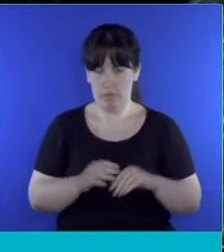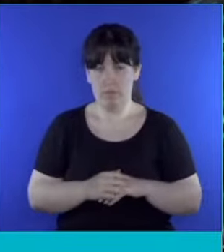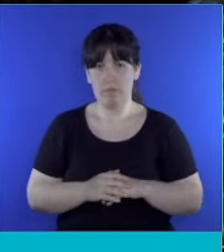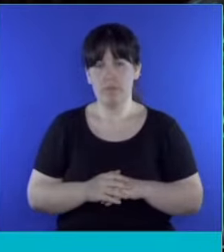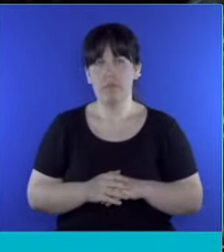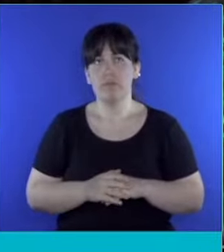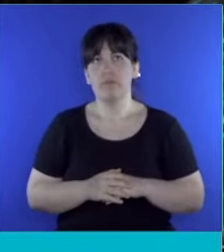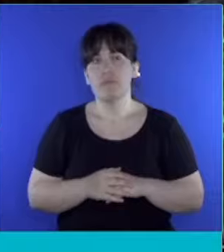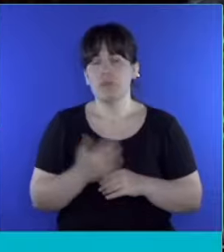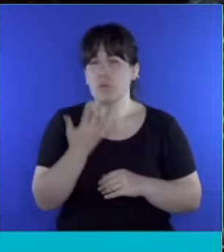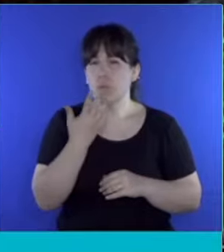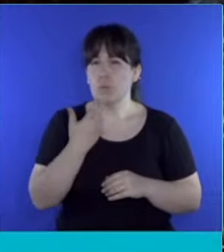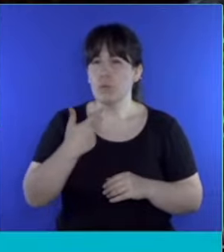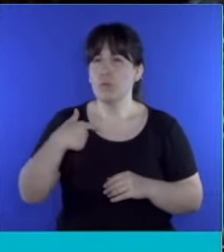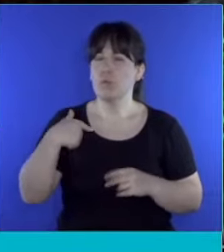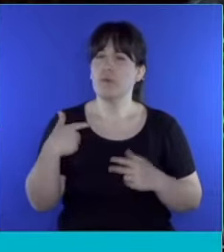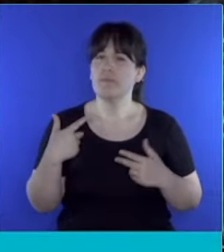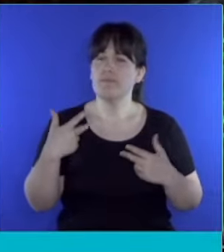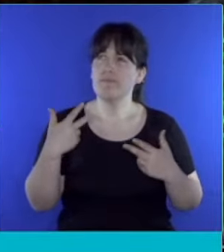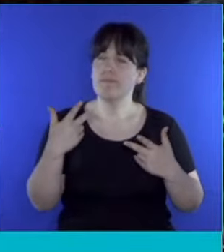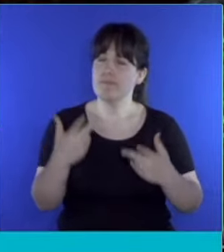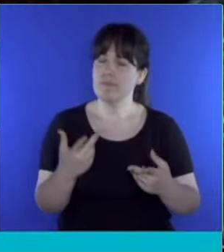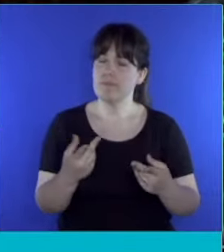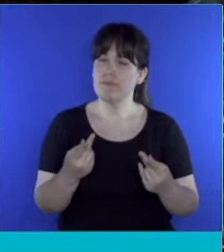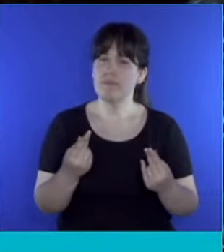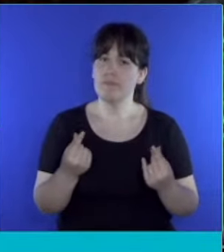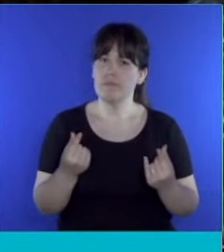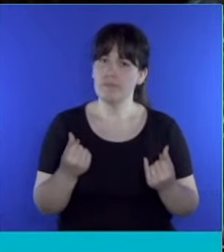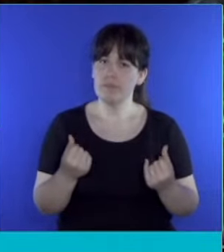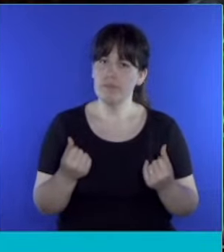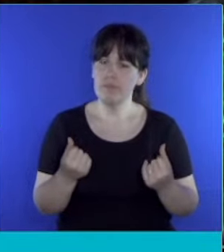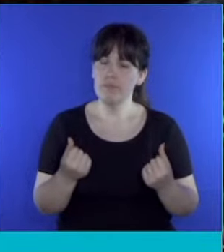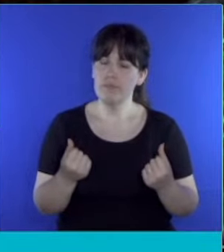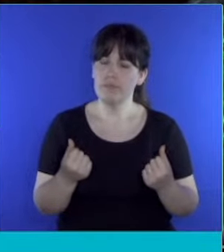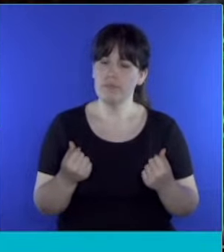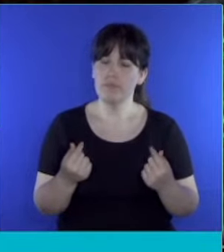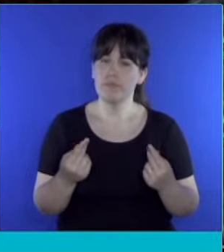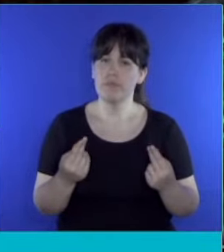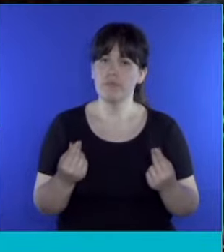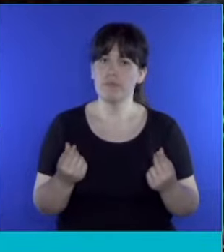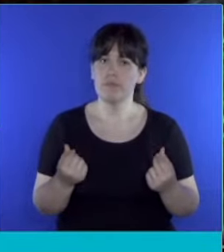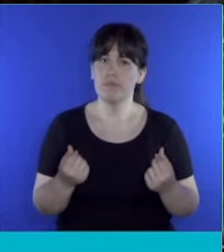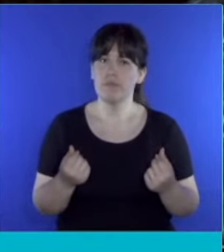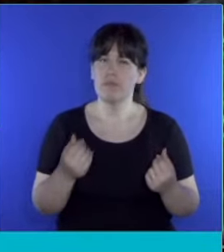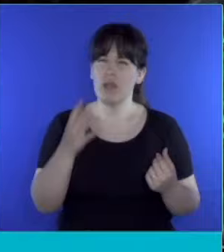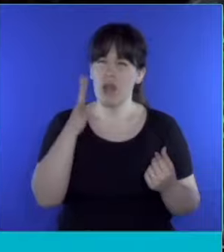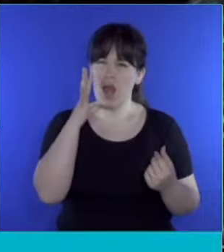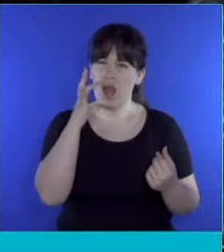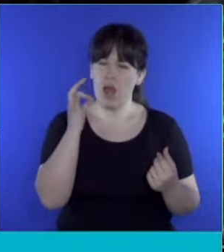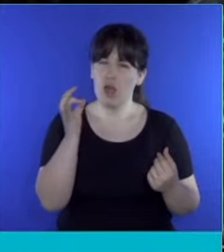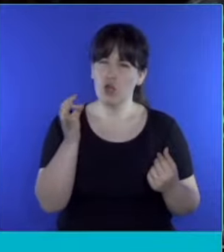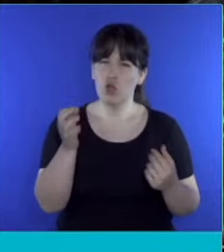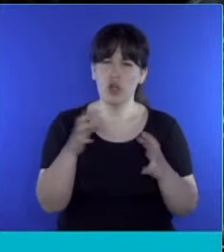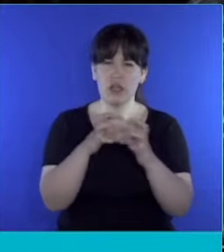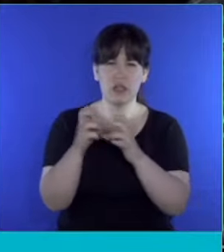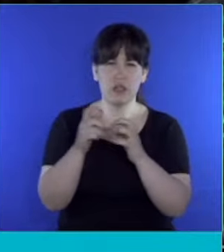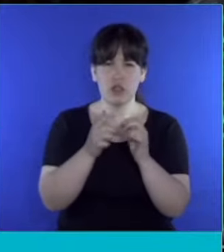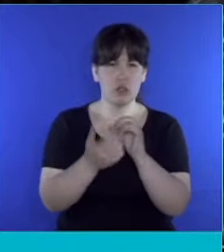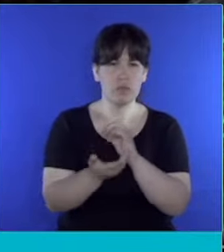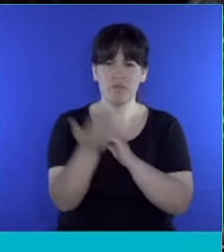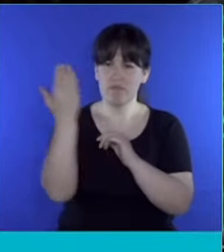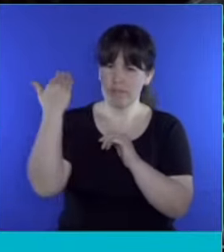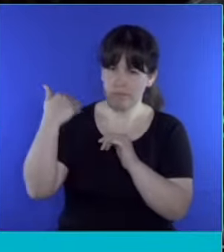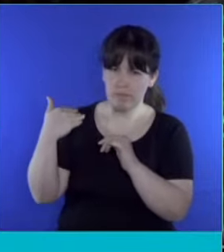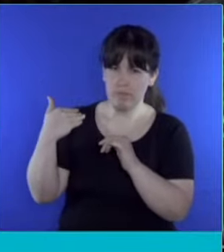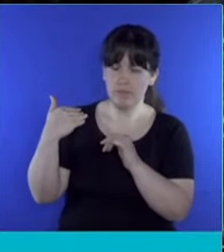Me gustaría hacer una mención a algo que ocurrió en la última sesión y nos